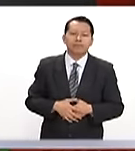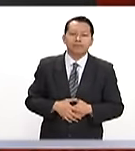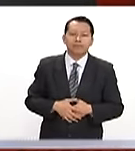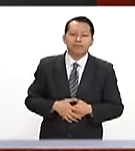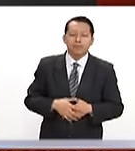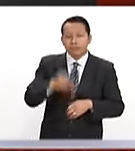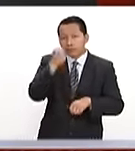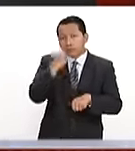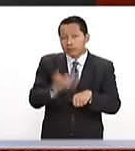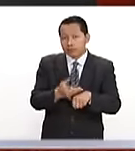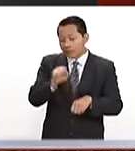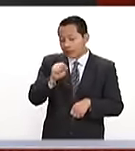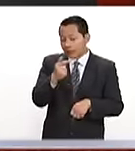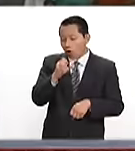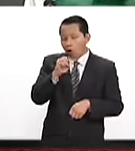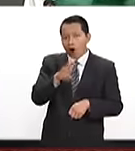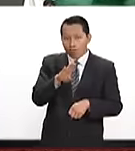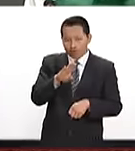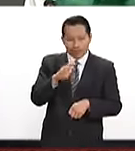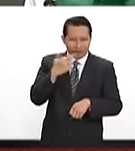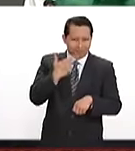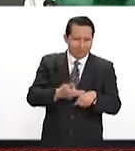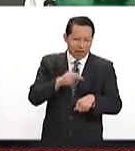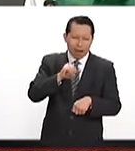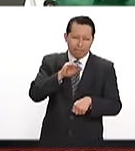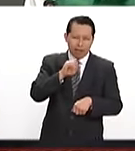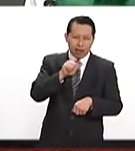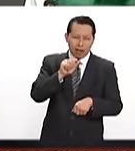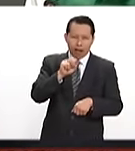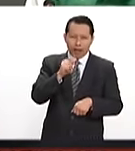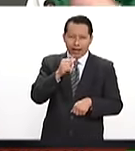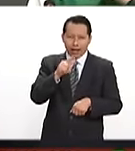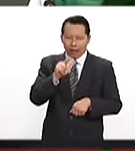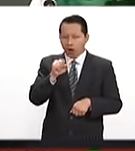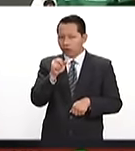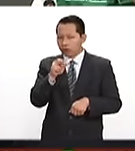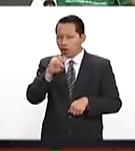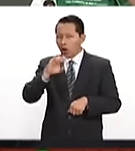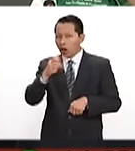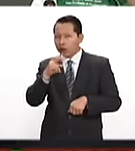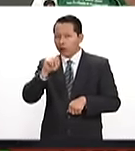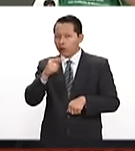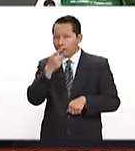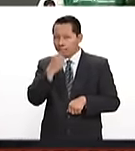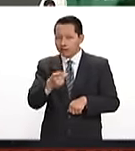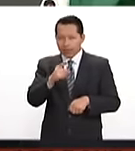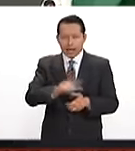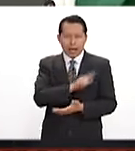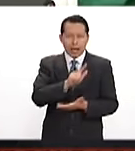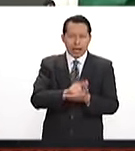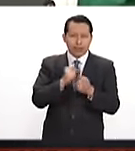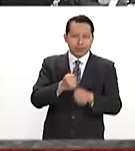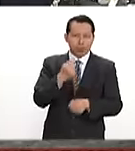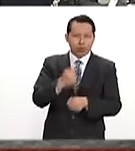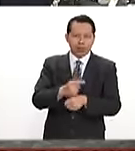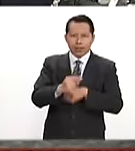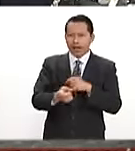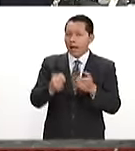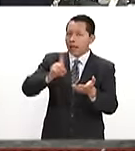El secretario de Gobernación, Miguel Ángel Osorio Chong, reiteró la importancia y necesidad de aprobar la Ley de Seguridad Interior.